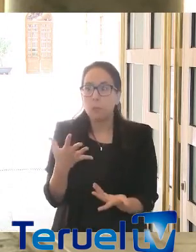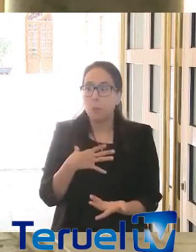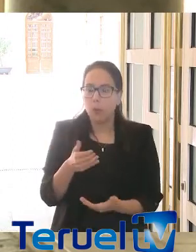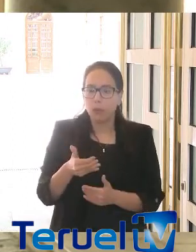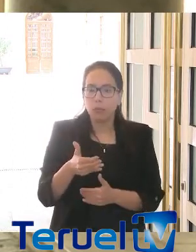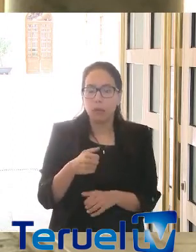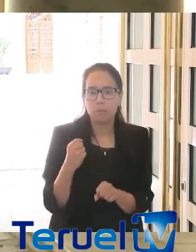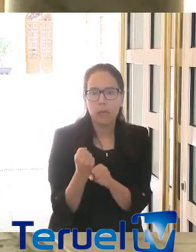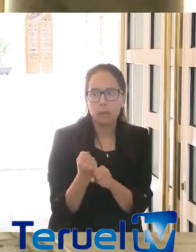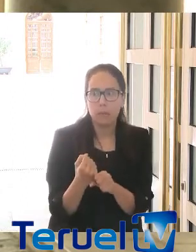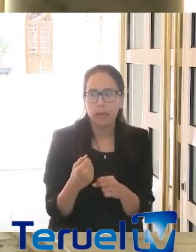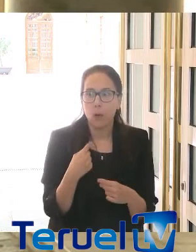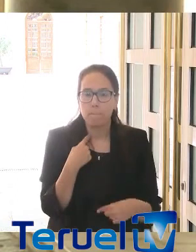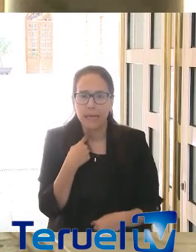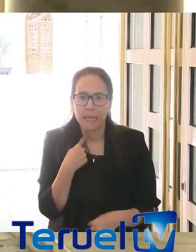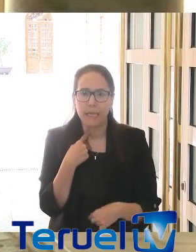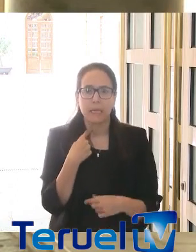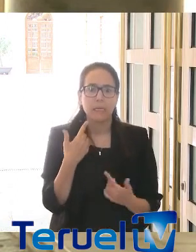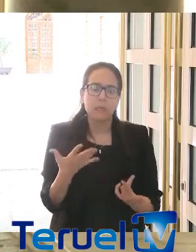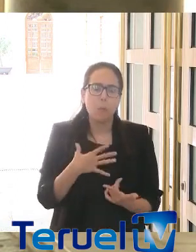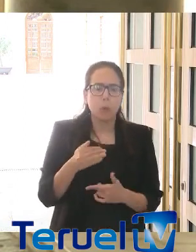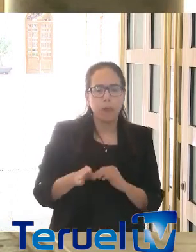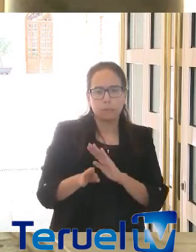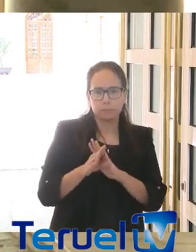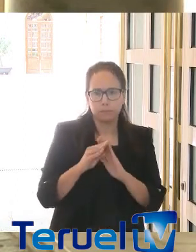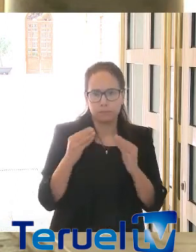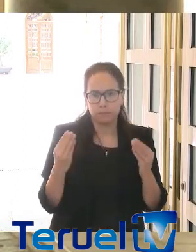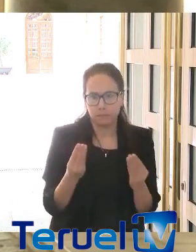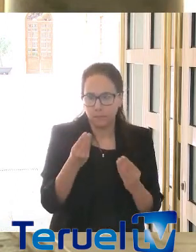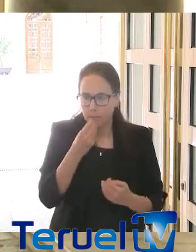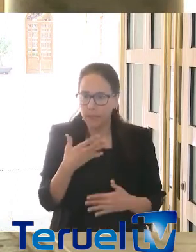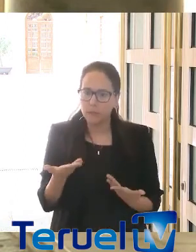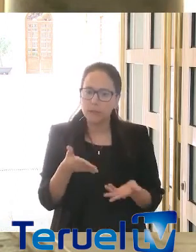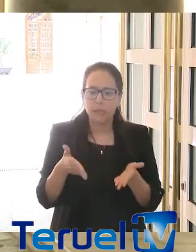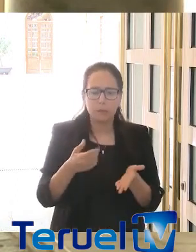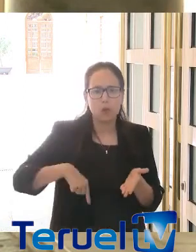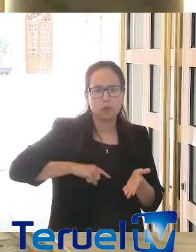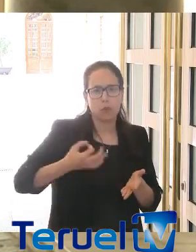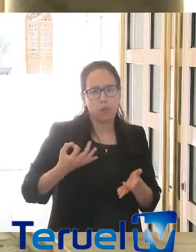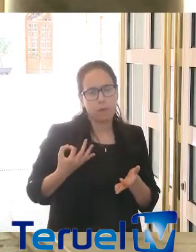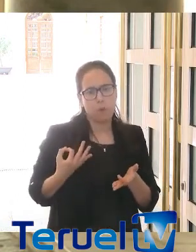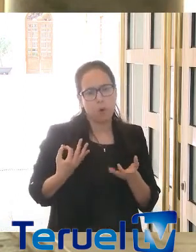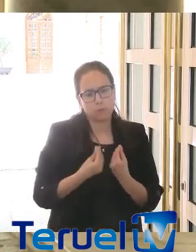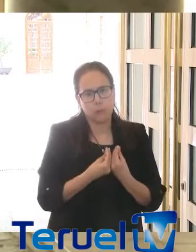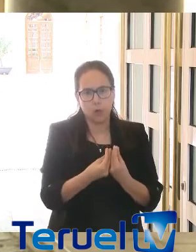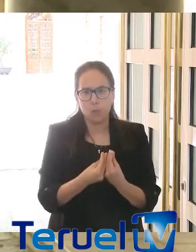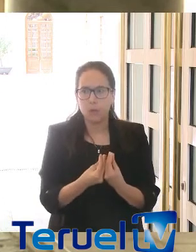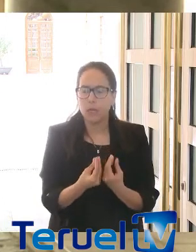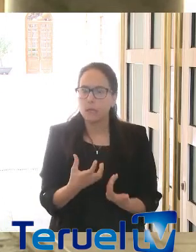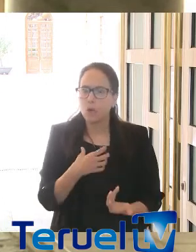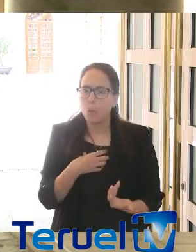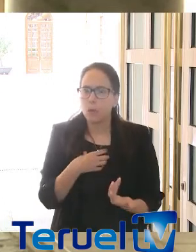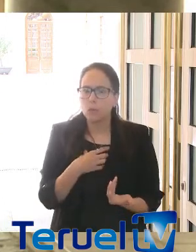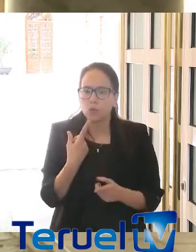con esta crisis importantísima, pues, lógicamente, puedan salir adelante. Por lo tanto, yo creo que en este camino tenemos que transitar. Y, por supuesto, no cabe duda de que lo